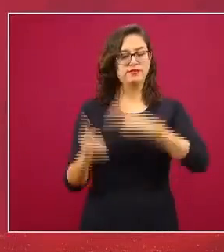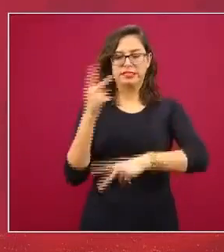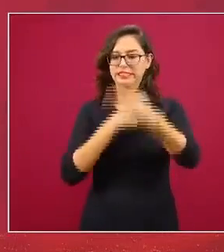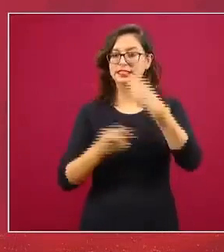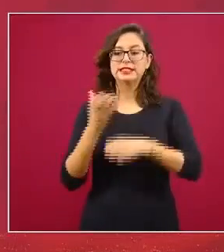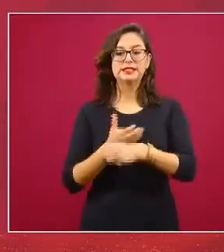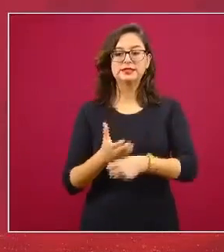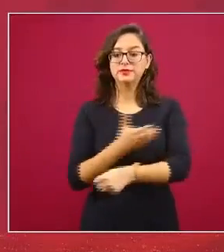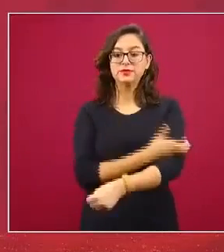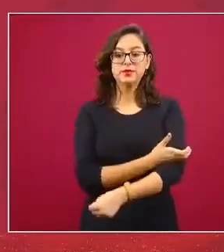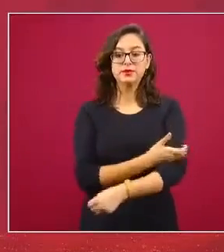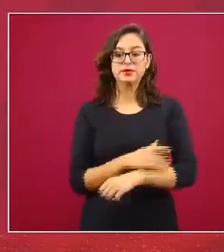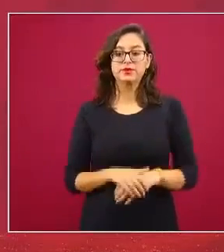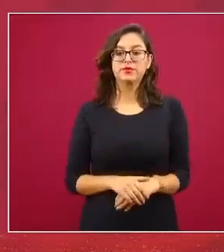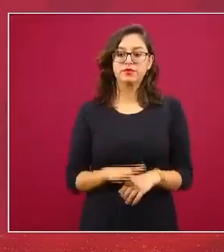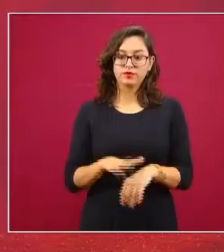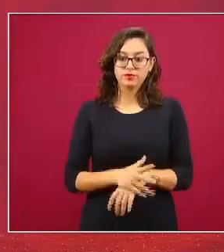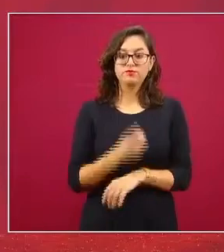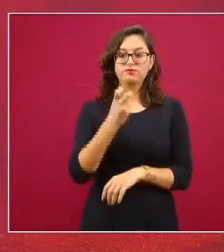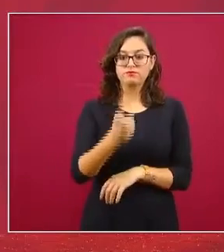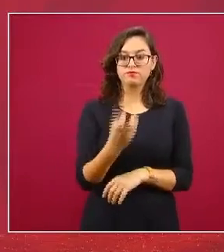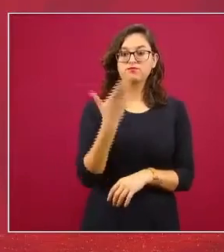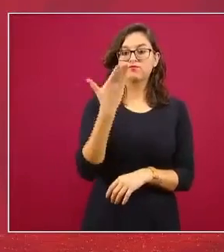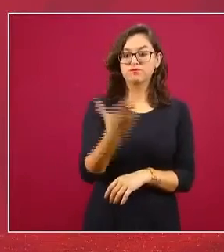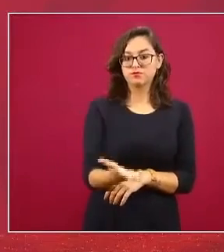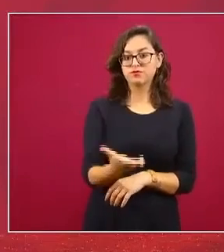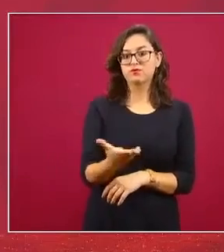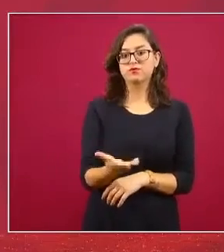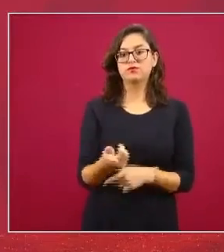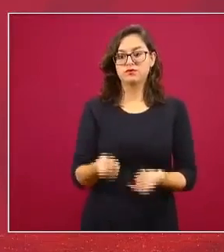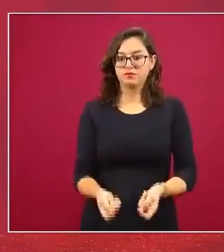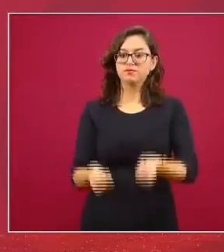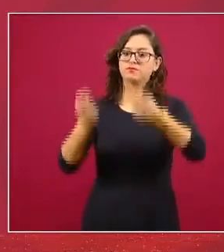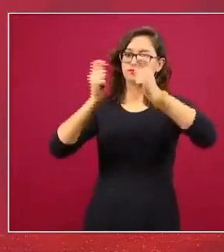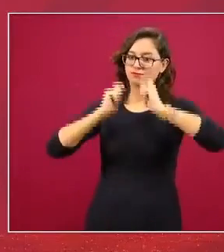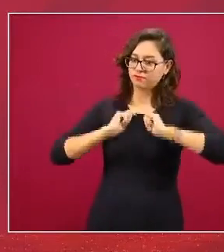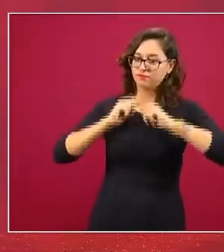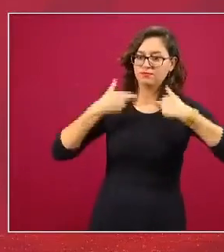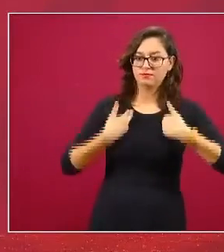presidir esta sesión,